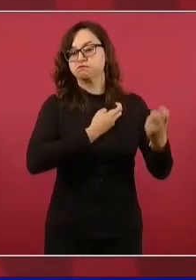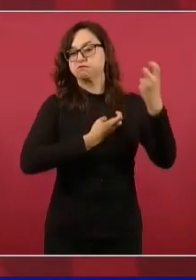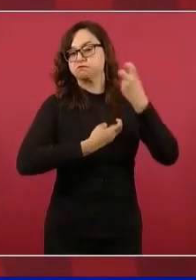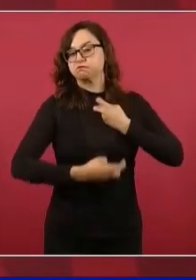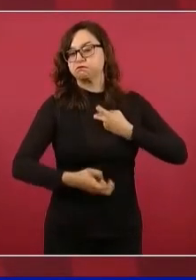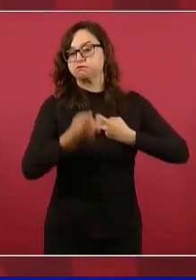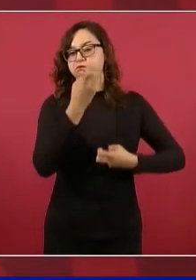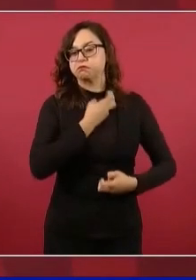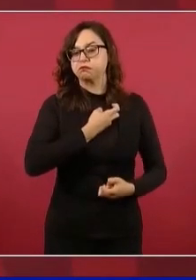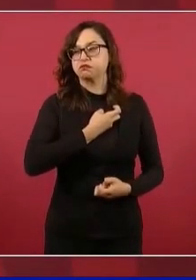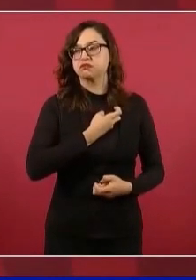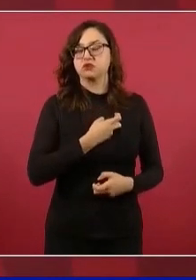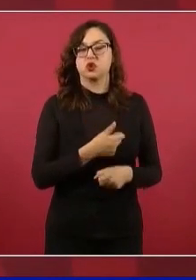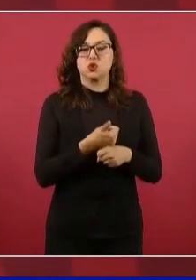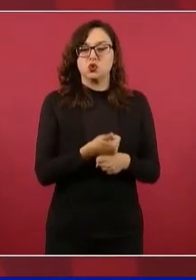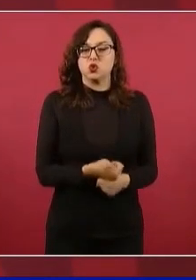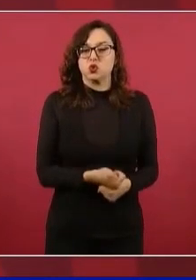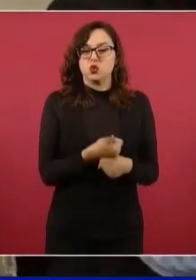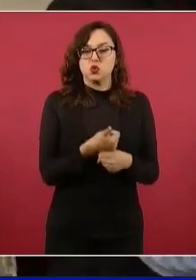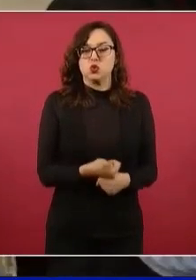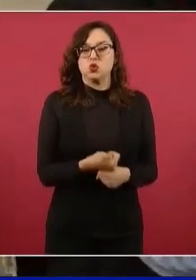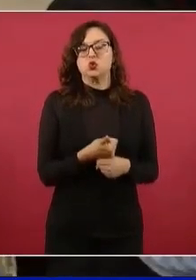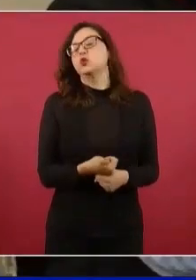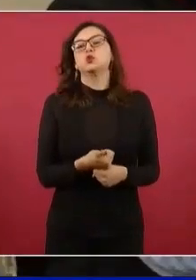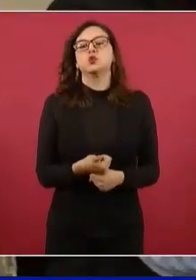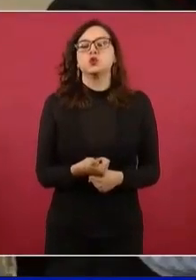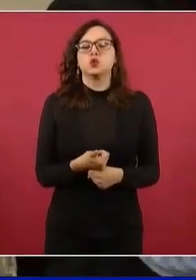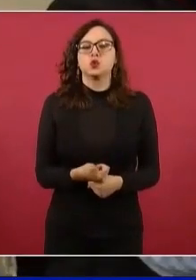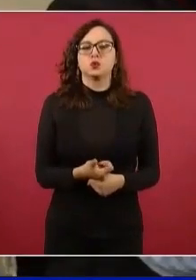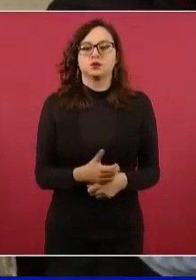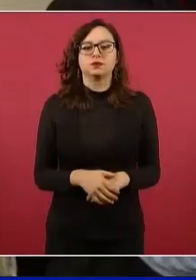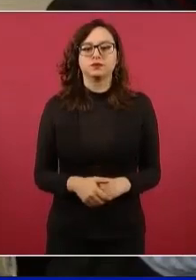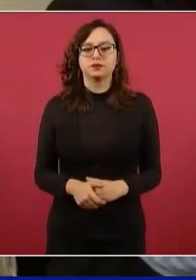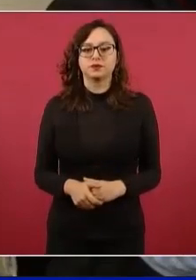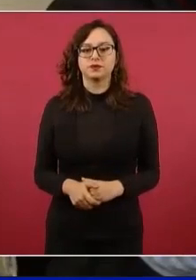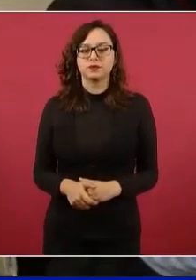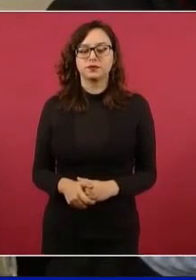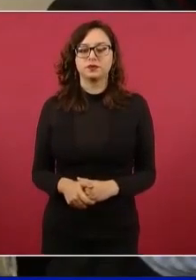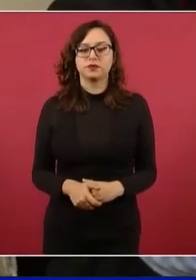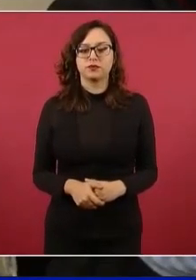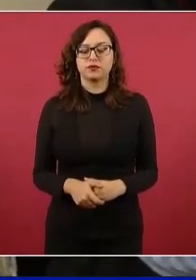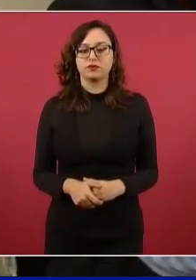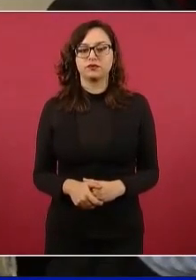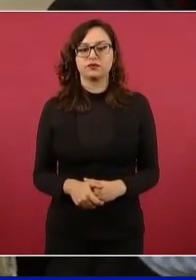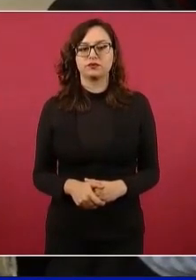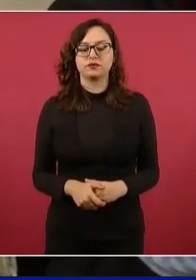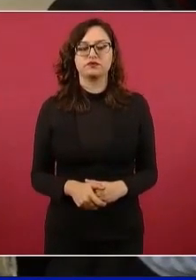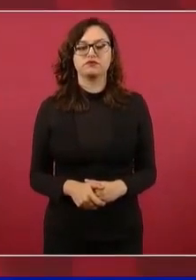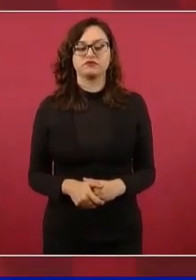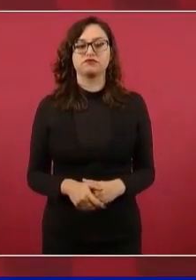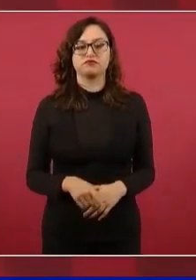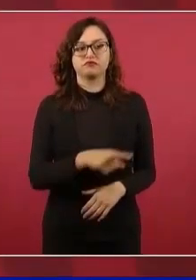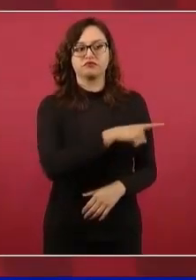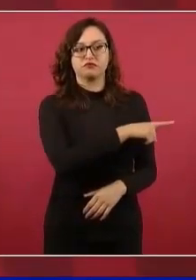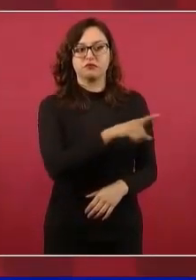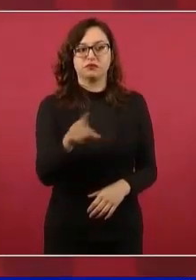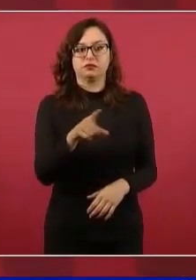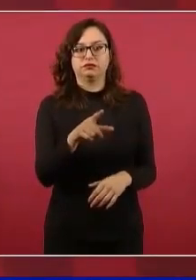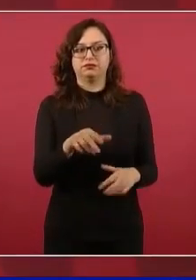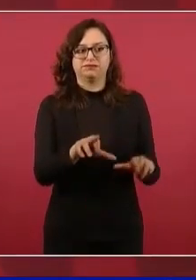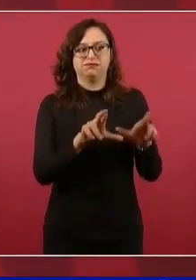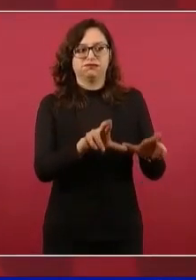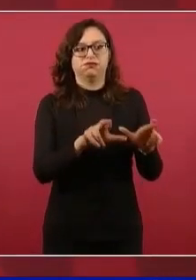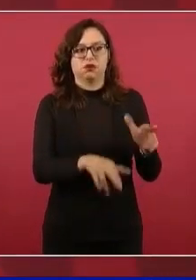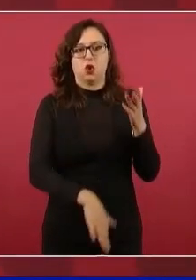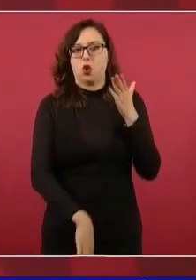potentados, no de todos, pero sí de los más representativos. Bueno,